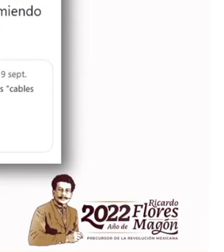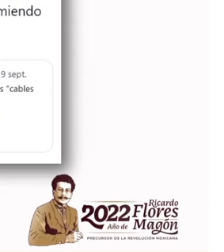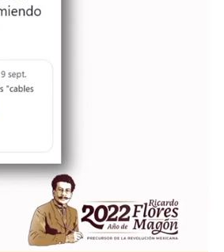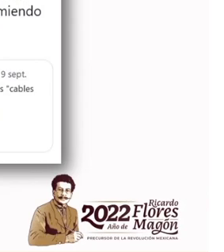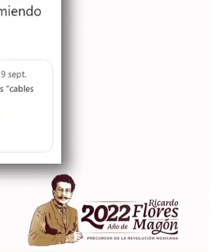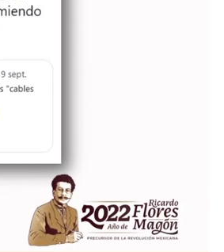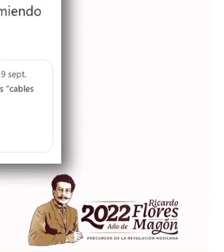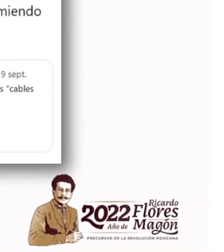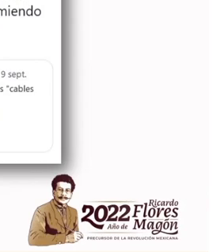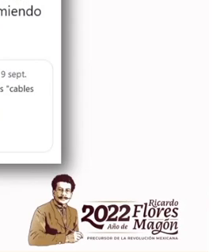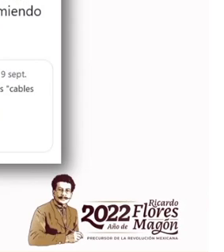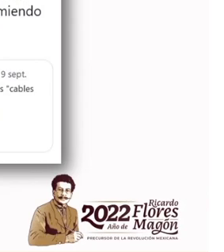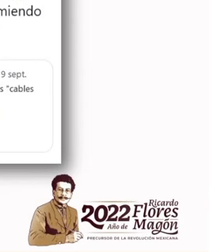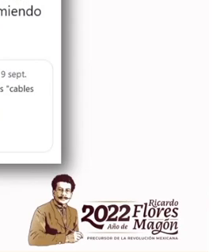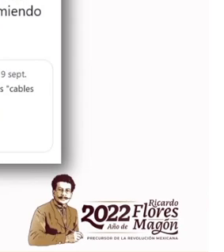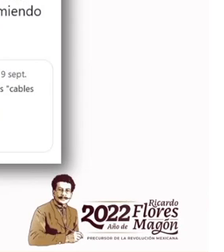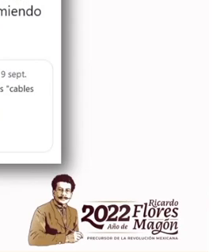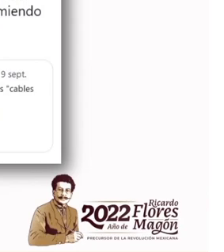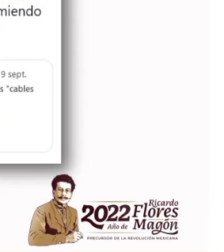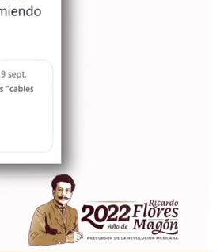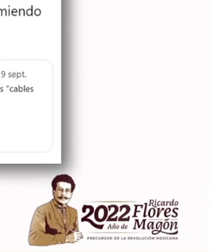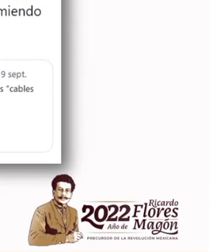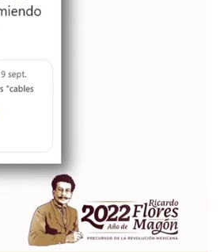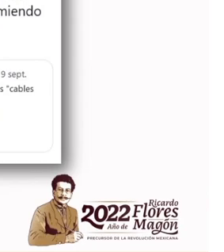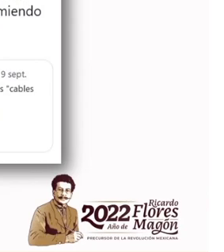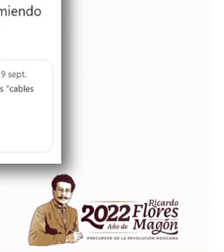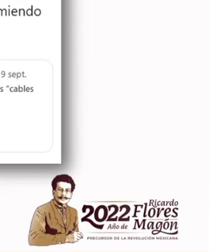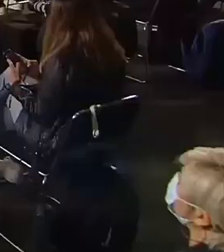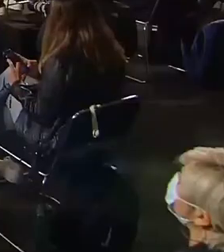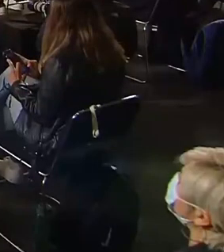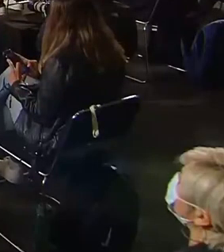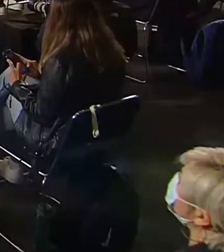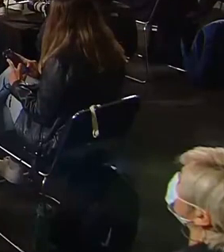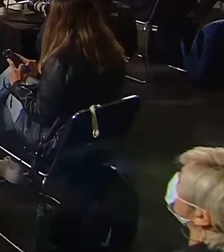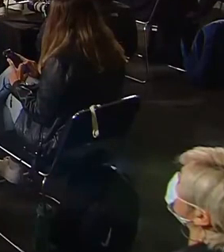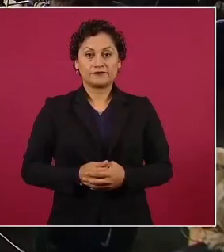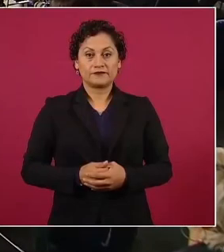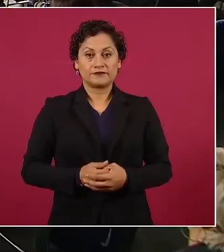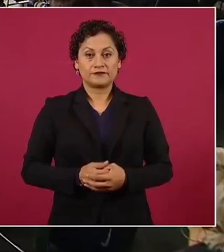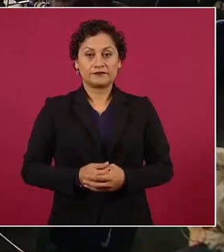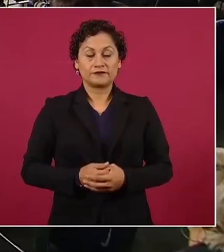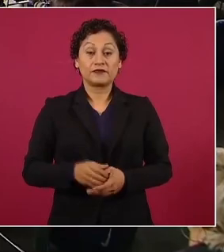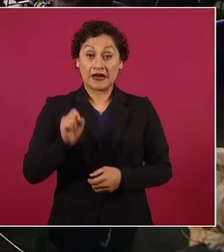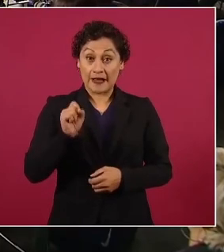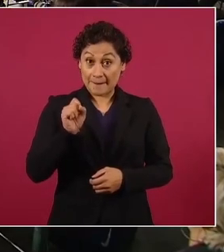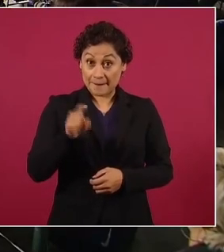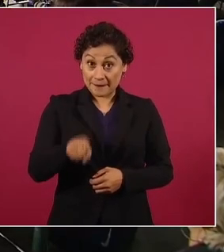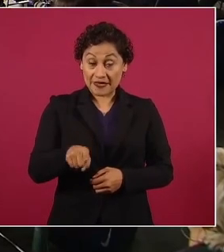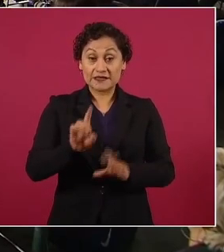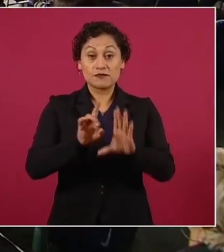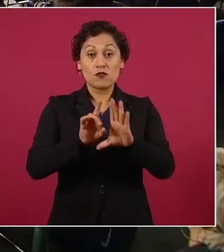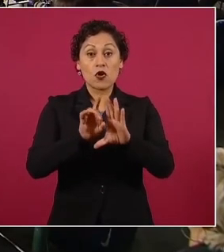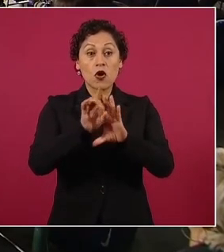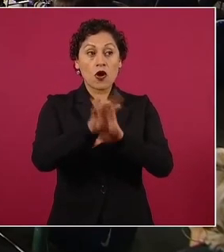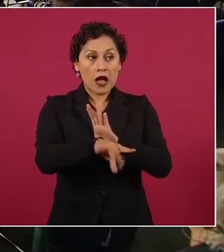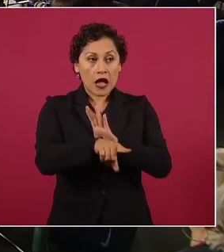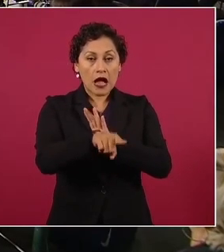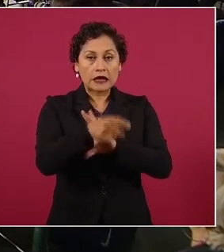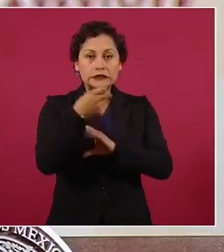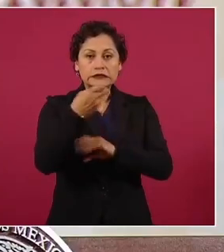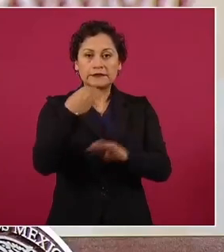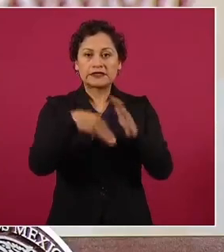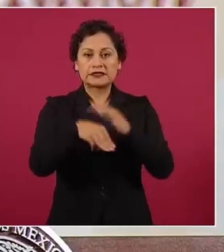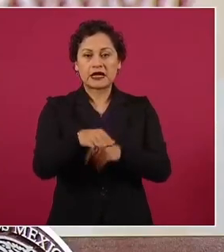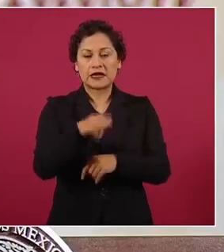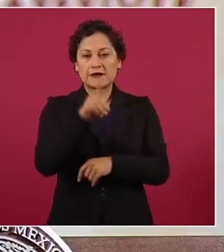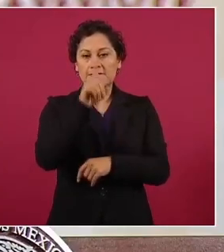asunto, pero todo esto resultó falso. Y también el supuesto cable enviado es apócrifo. En